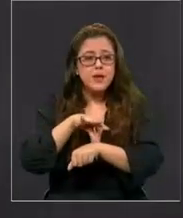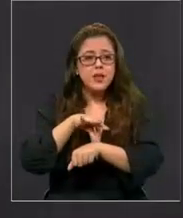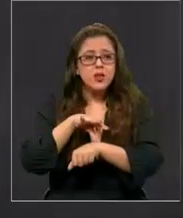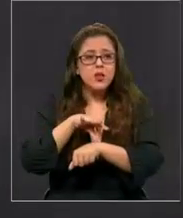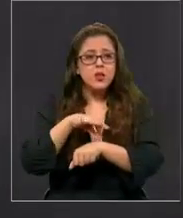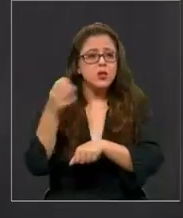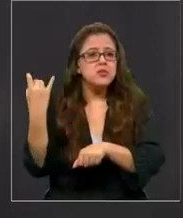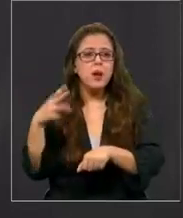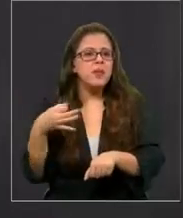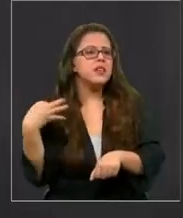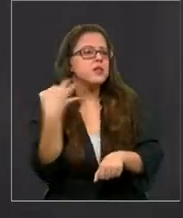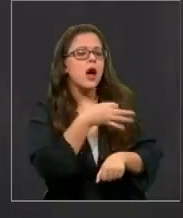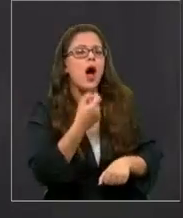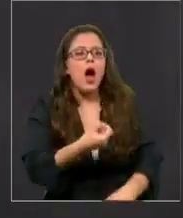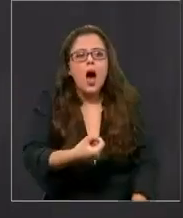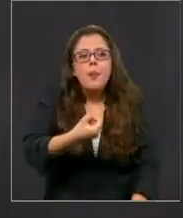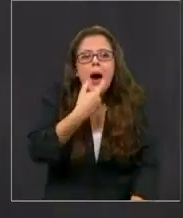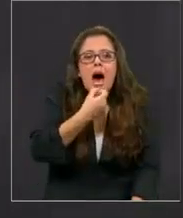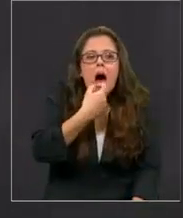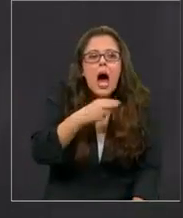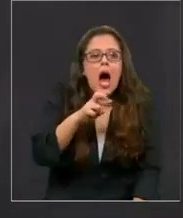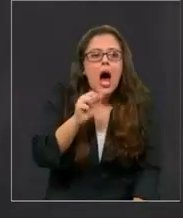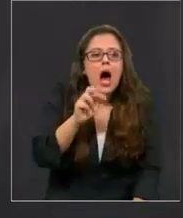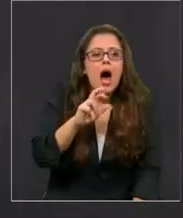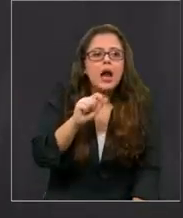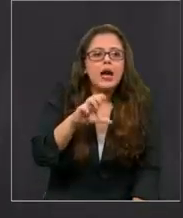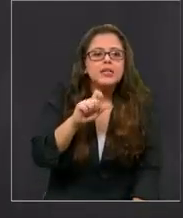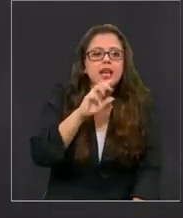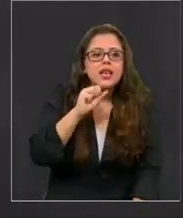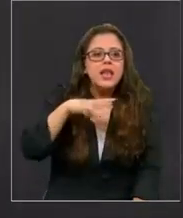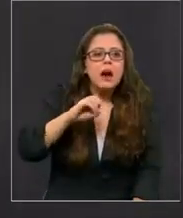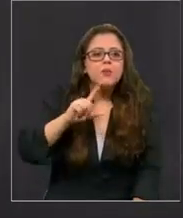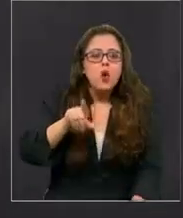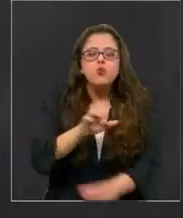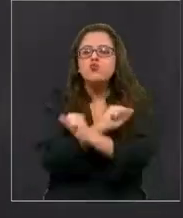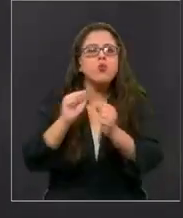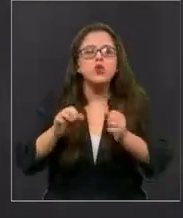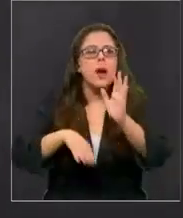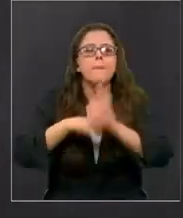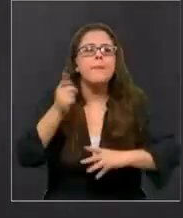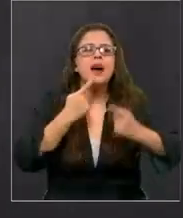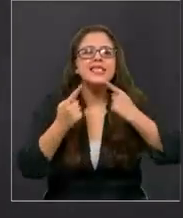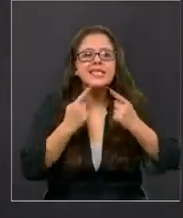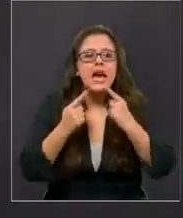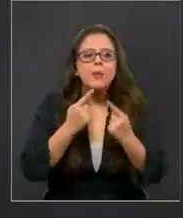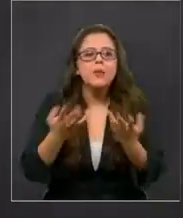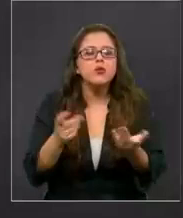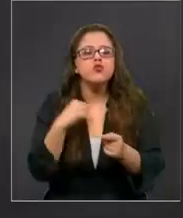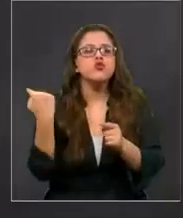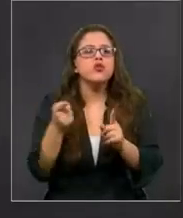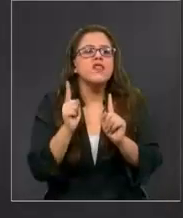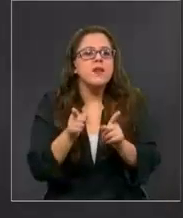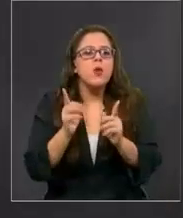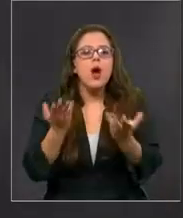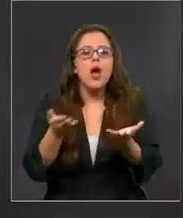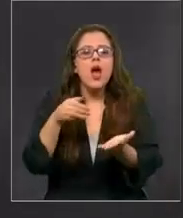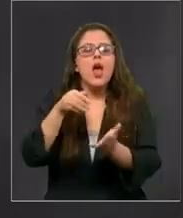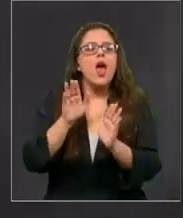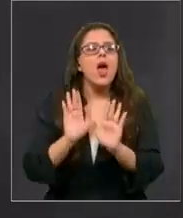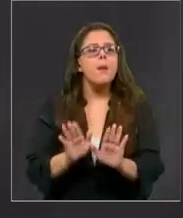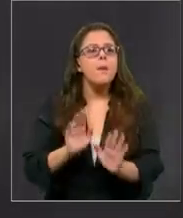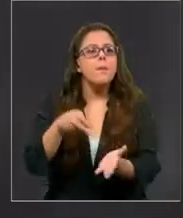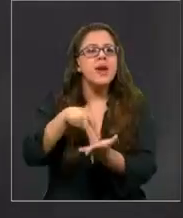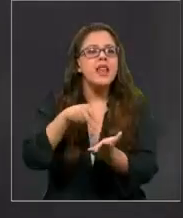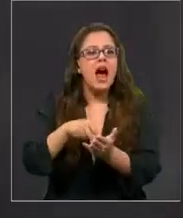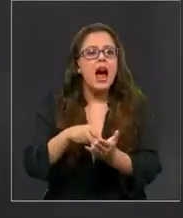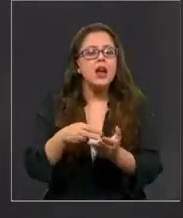solamente le indicaba paracetamol que no se podían realizar más exámenes porque teníamos que esperar un cupo en una